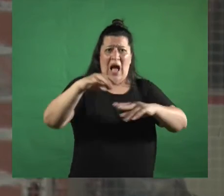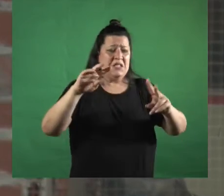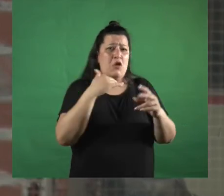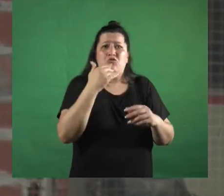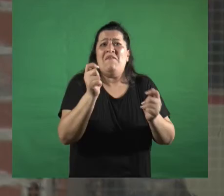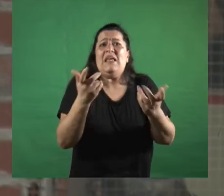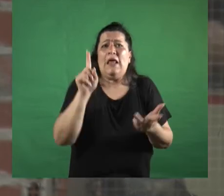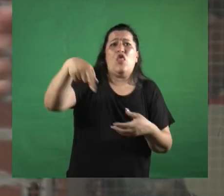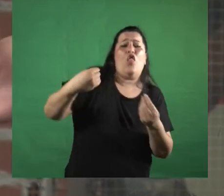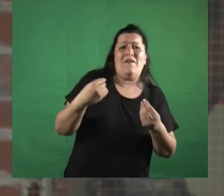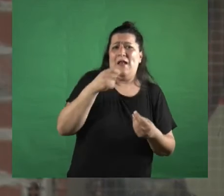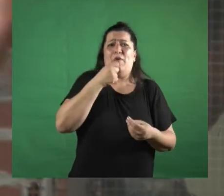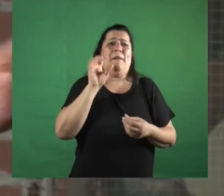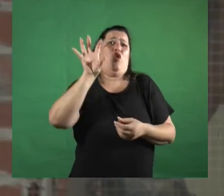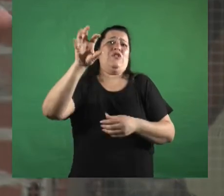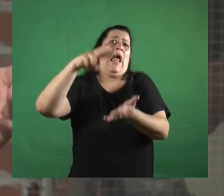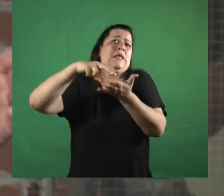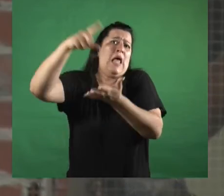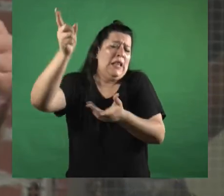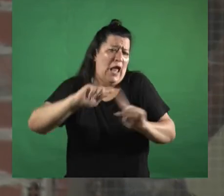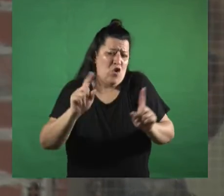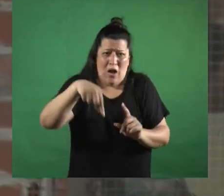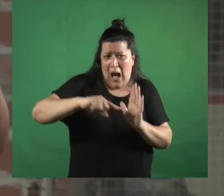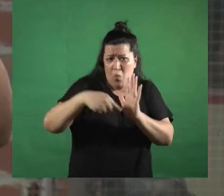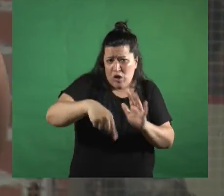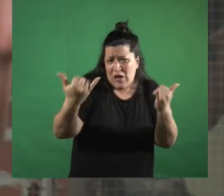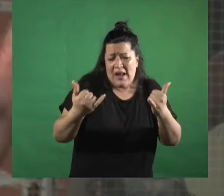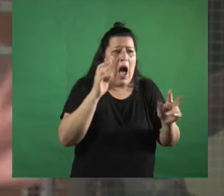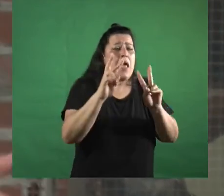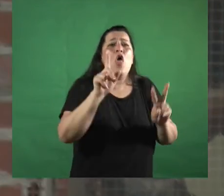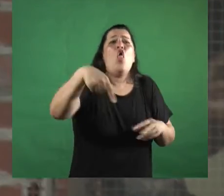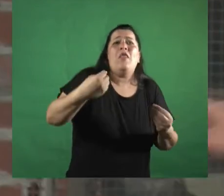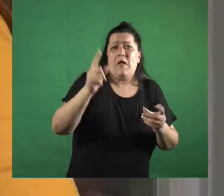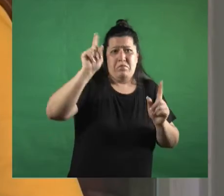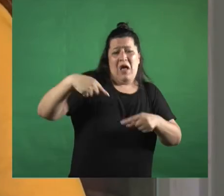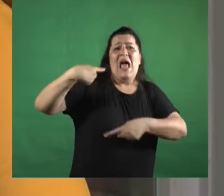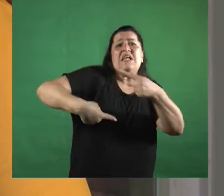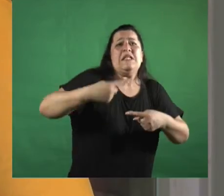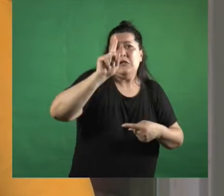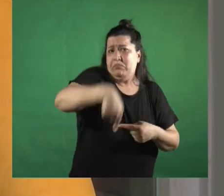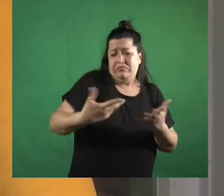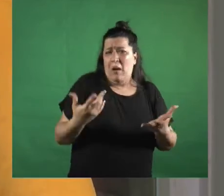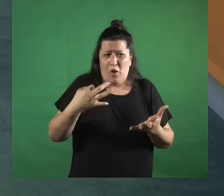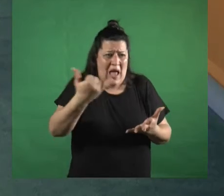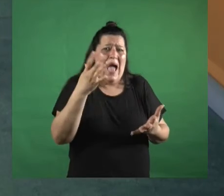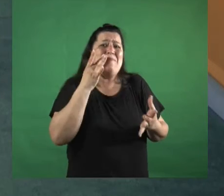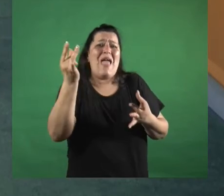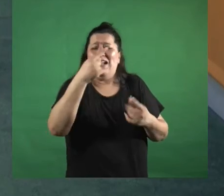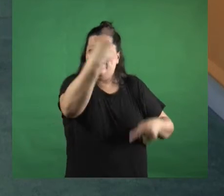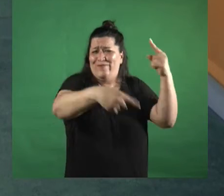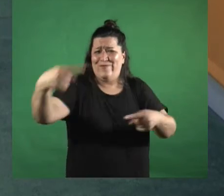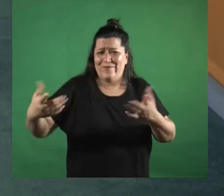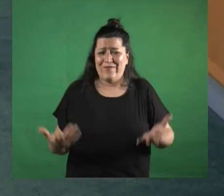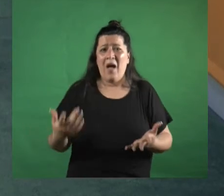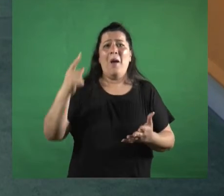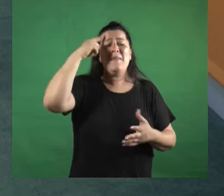hablando de irme a Tilcara no, no en la ciudad de Buenos Aires en todos los barrios de la ciudad de Buenos Aires claro, sí, acá en la 31 está claro que